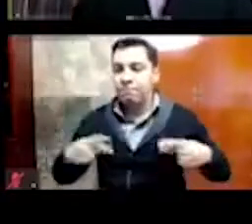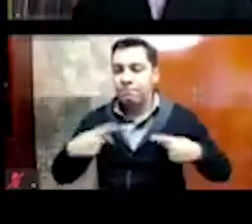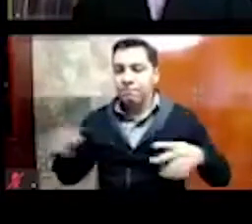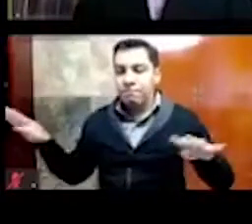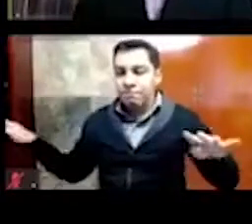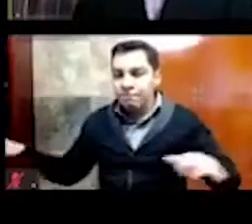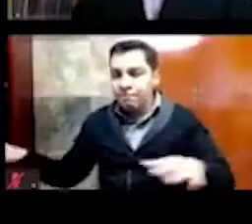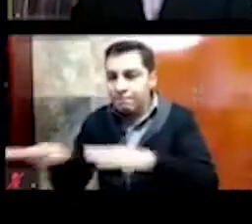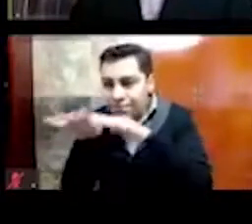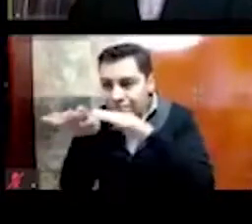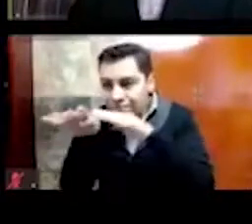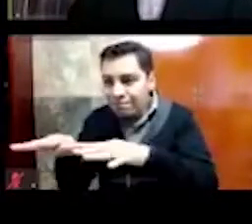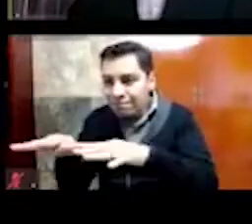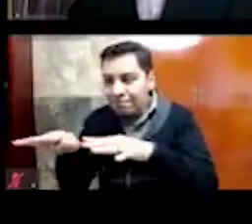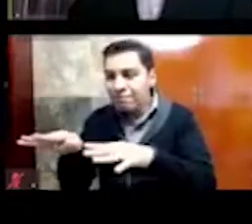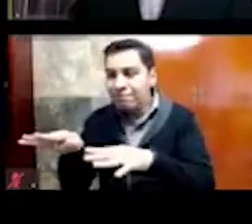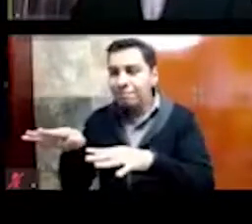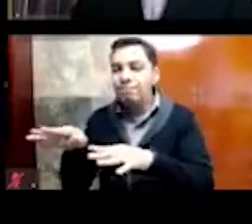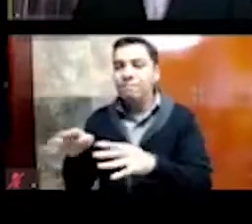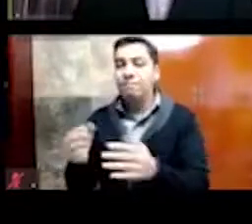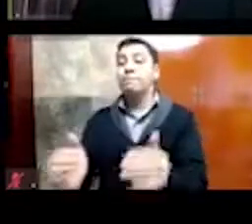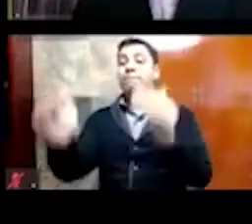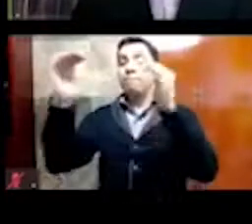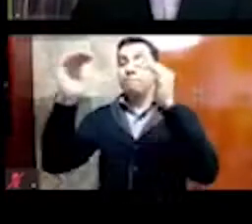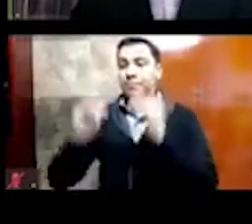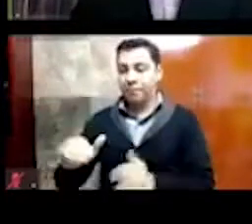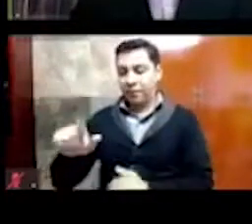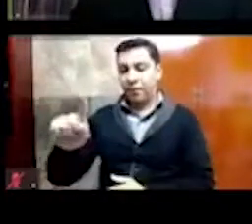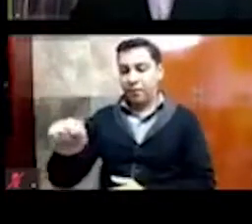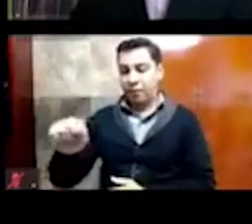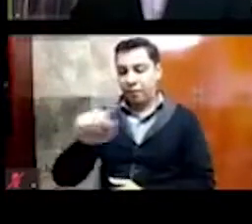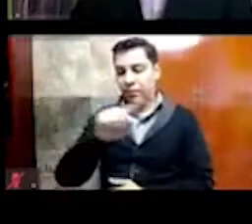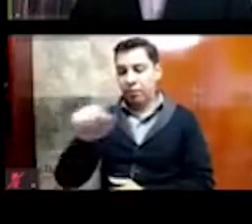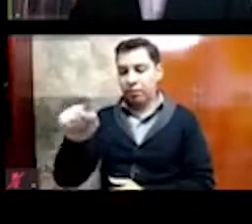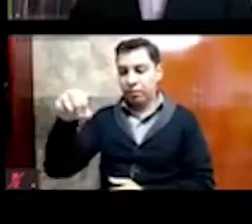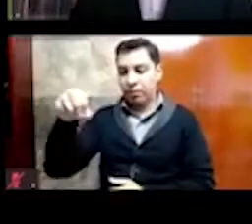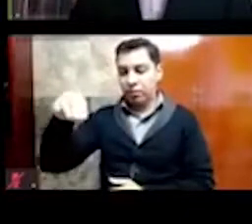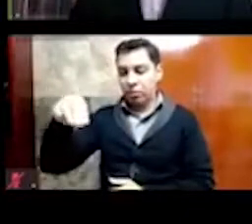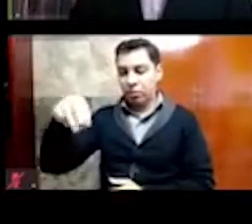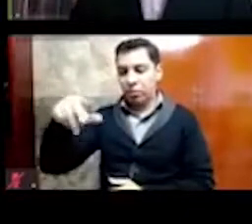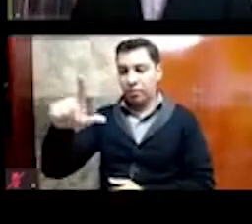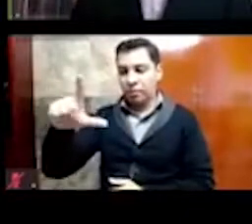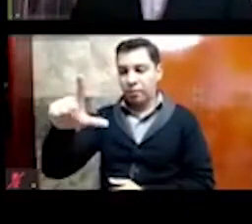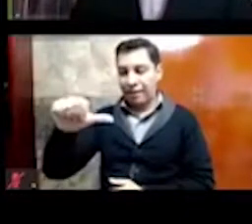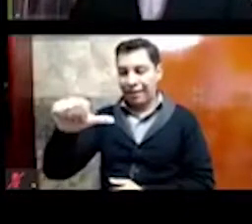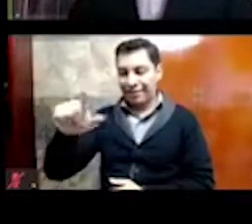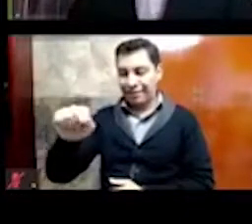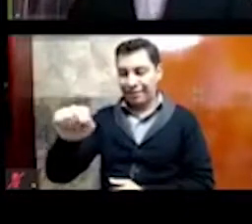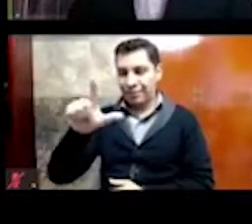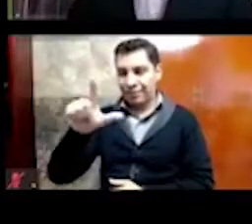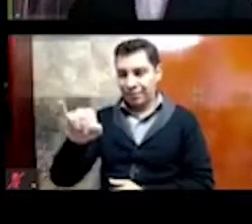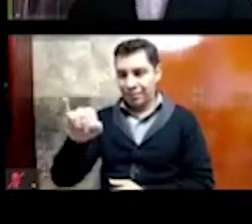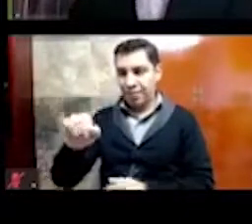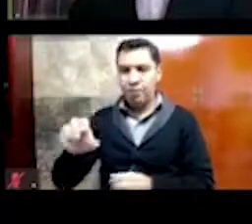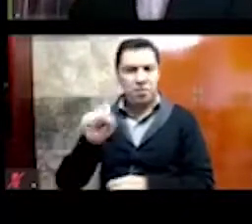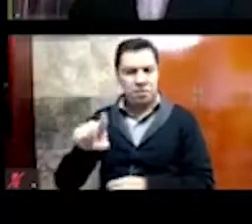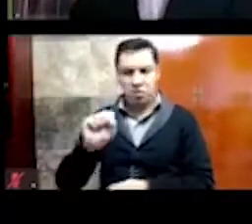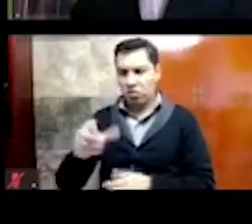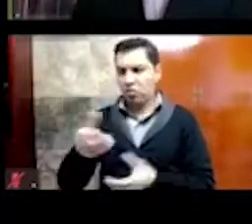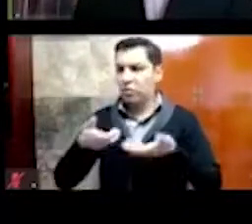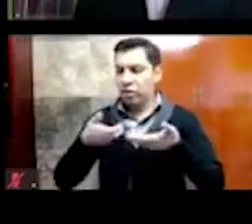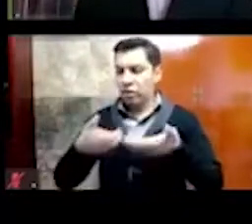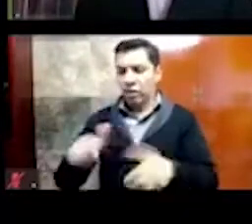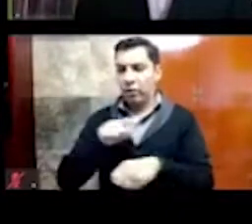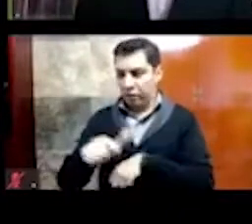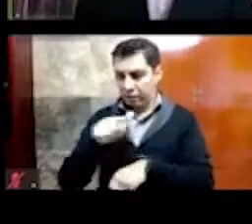disfrutar. Ahora nos vamos al Waisopanchi, sobre la misma calle de Guatemala, en este lugar, estamos trabajando desde el año dos mil quince,